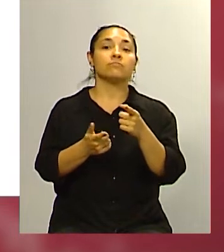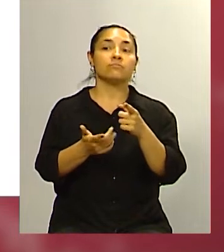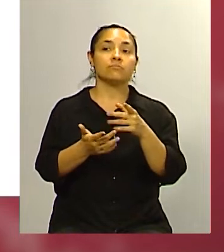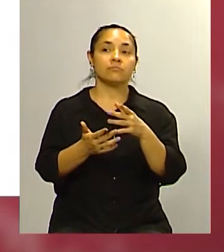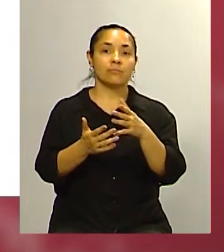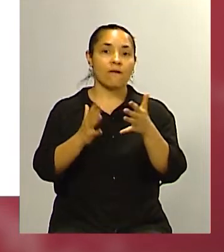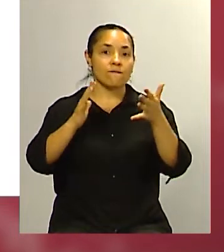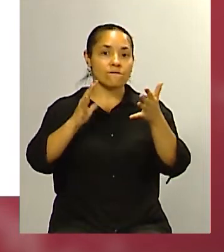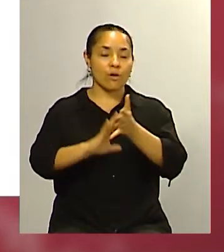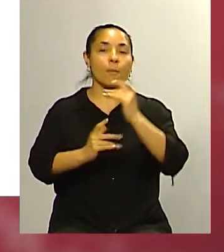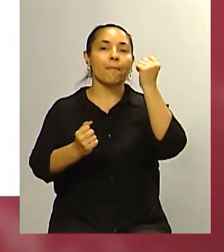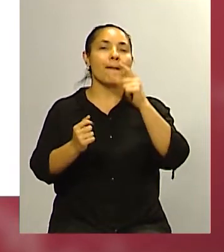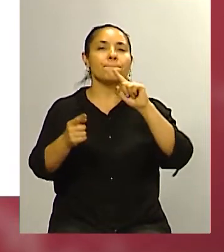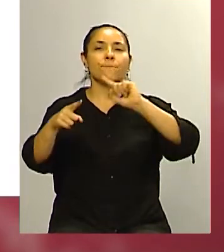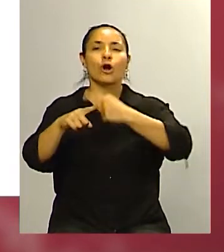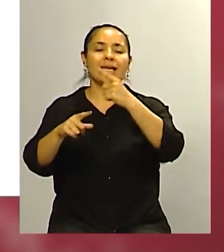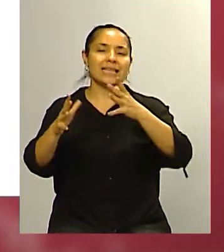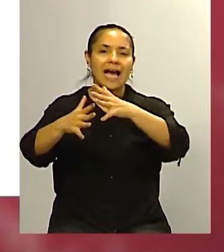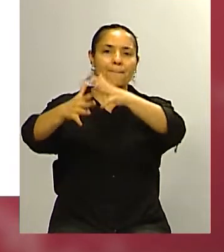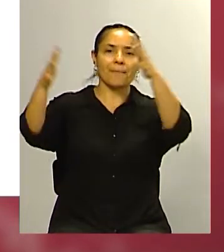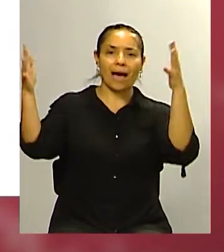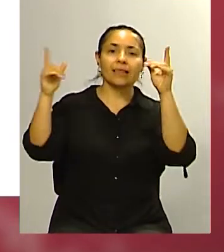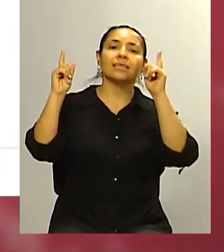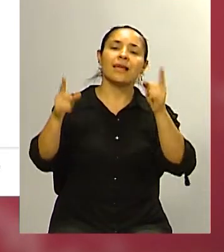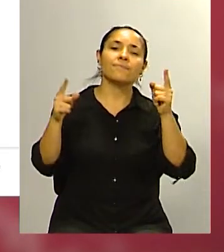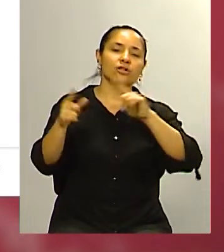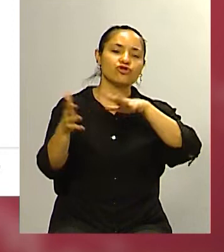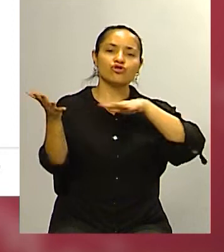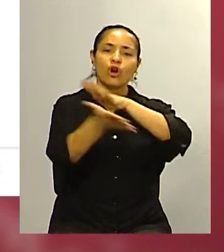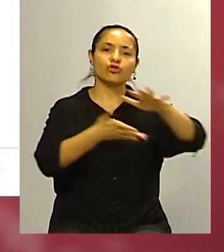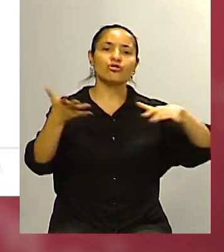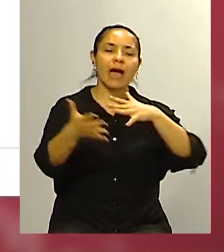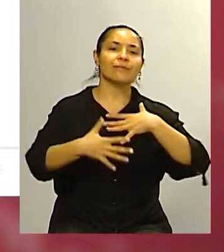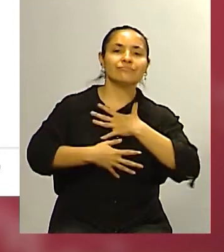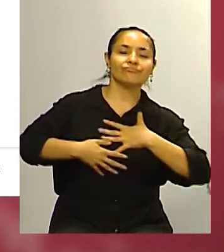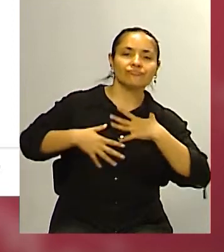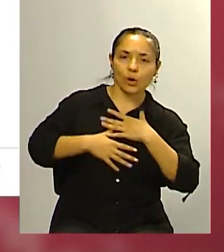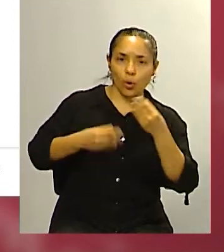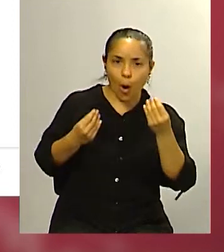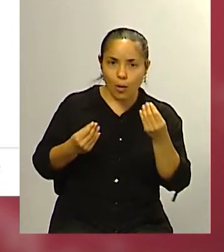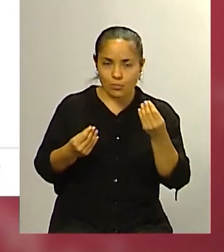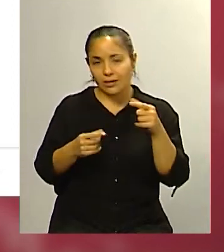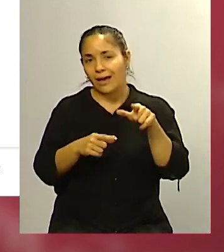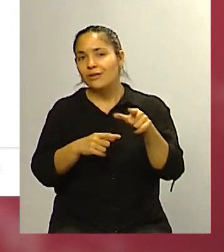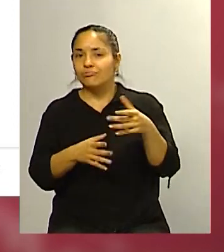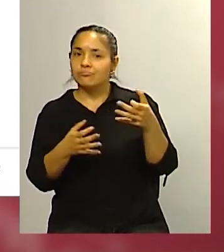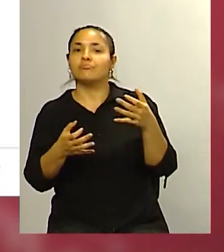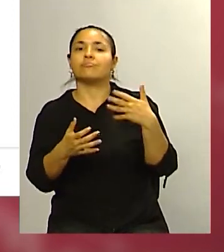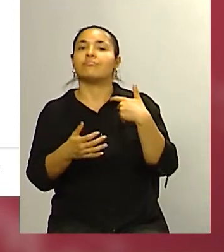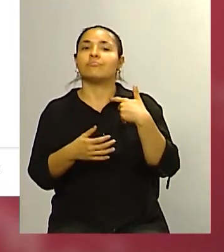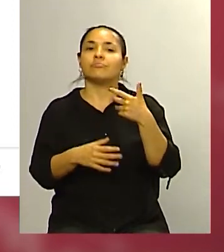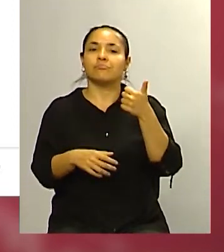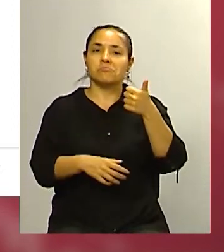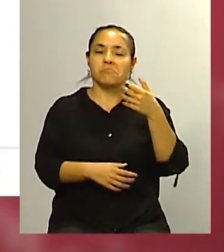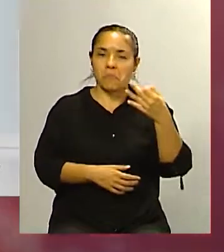macroeconómico y como está la gente con el humor social eso no es menor pero no